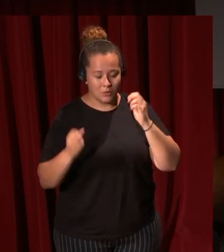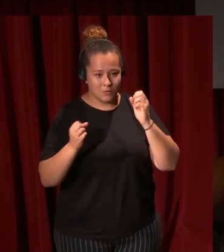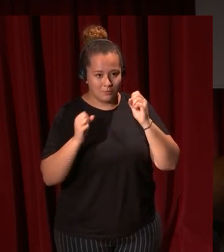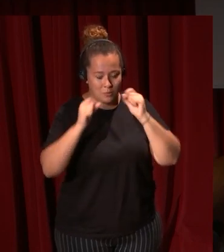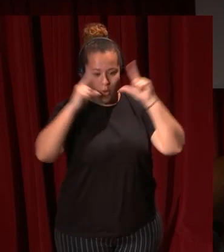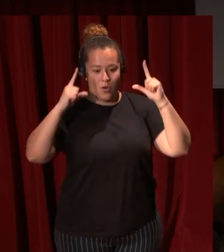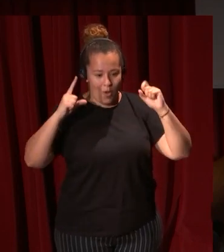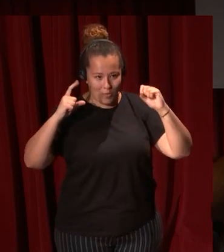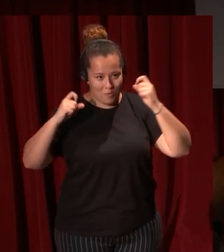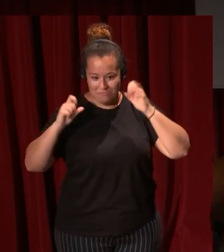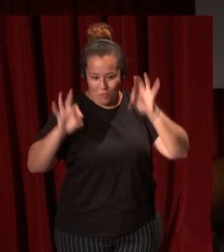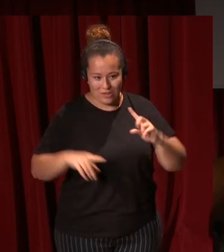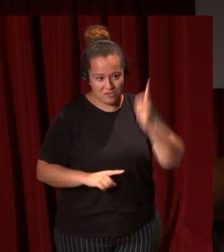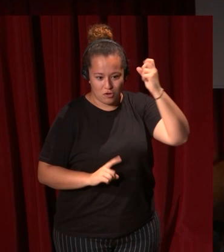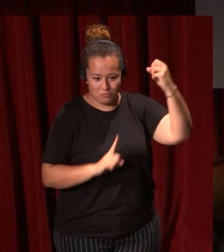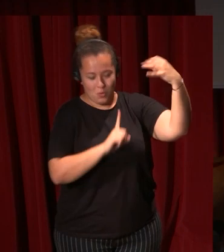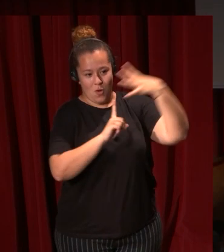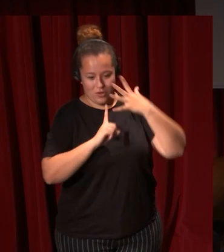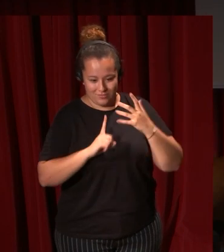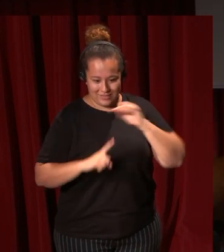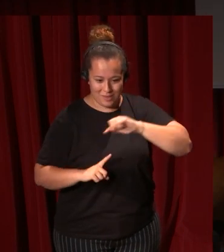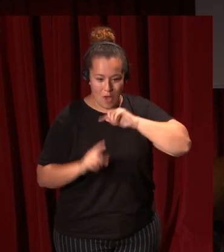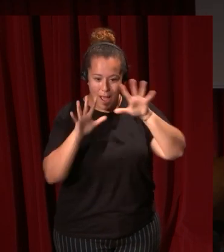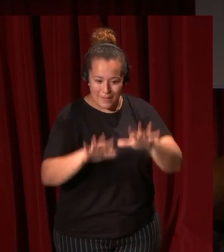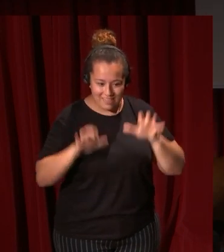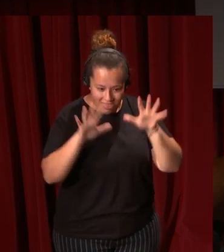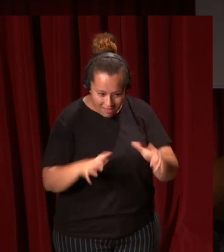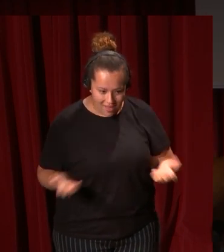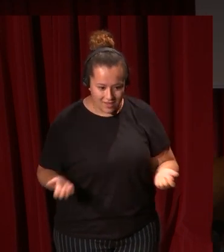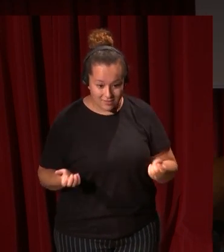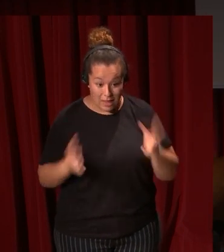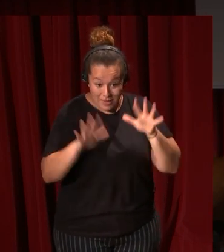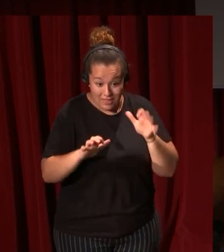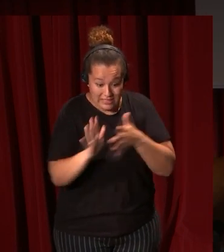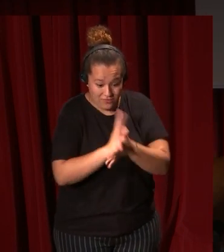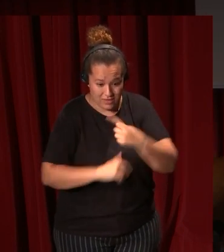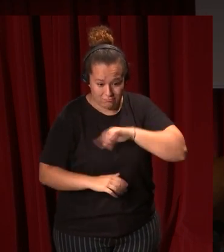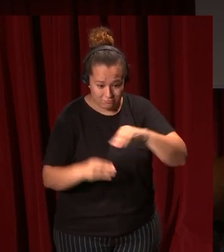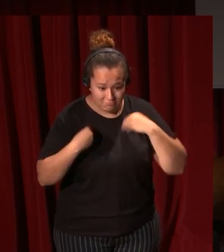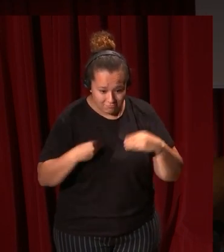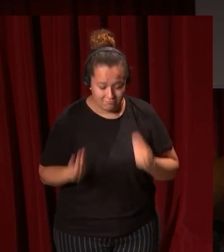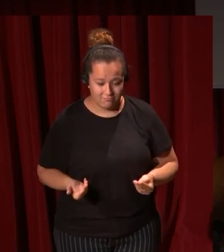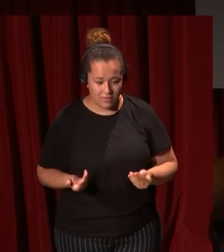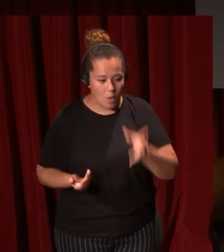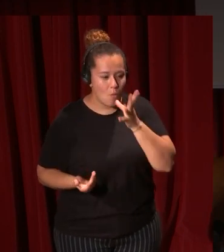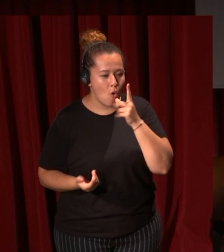situamos en condición de aprendizaje y al aprender gozamos ¿no? y ese situarnos constantemente